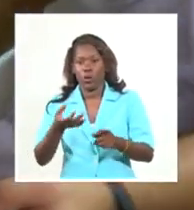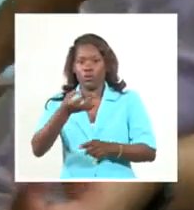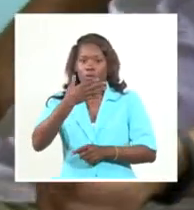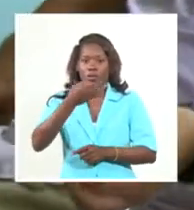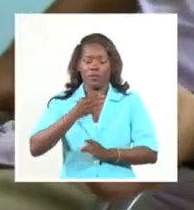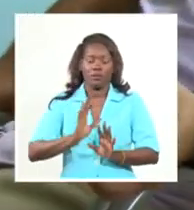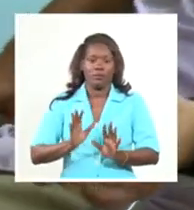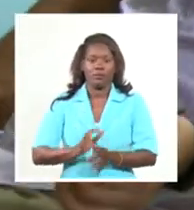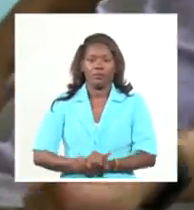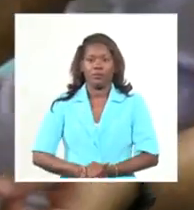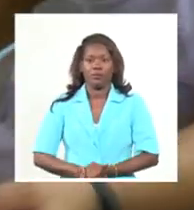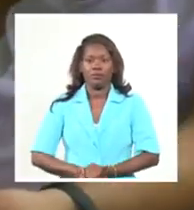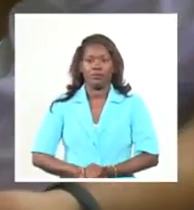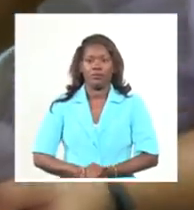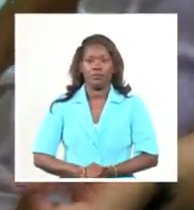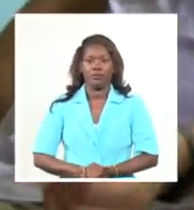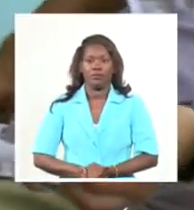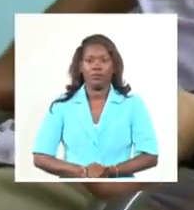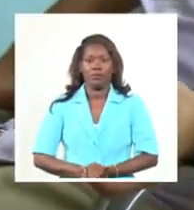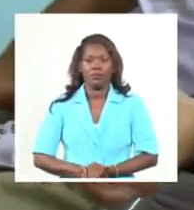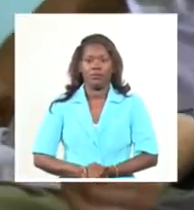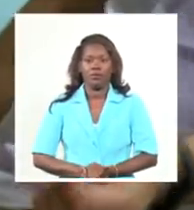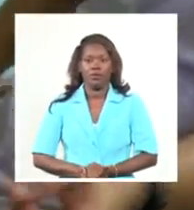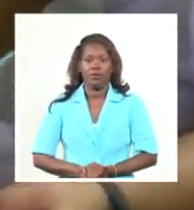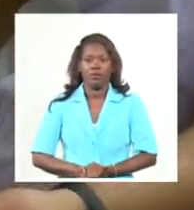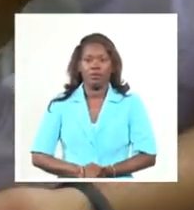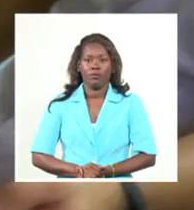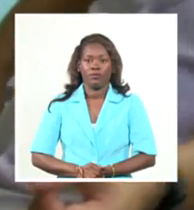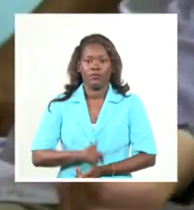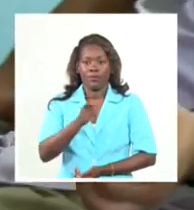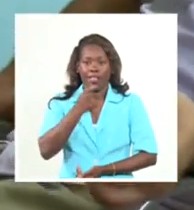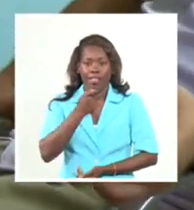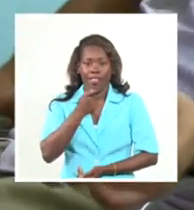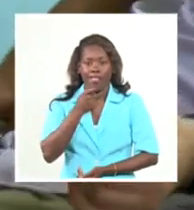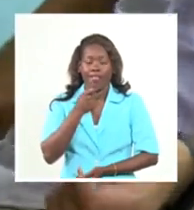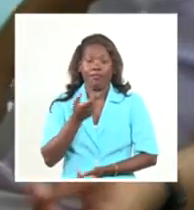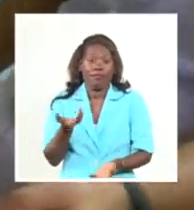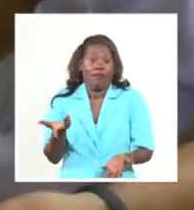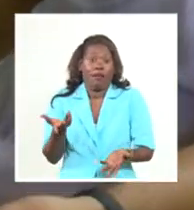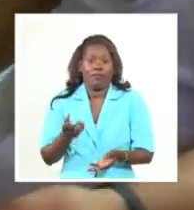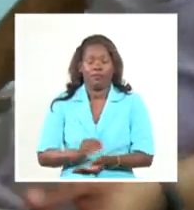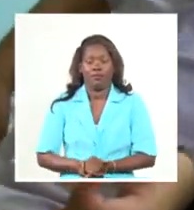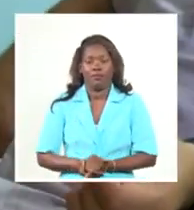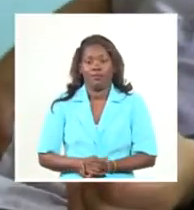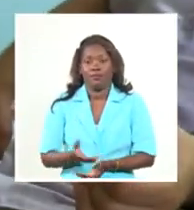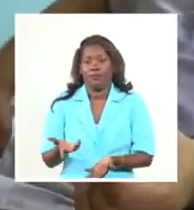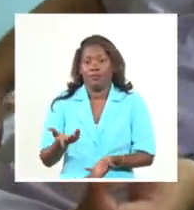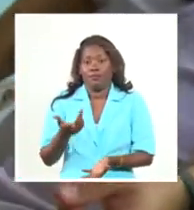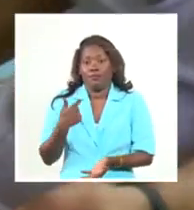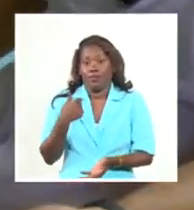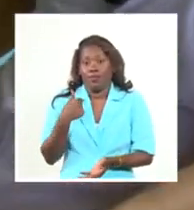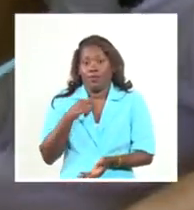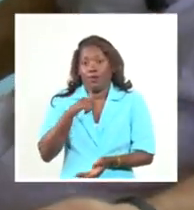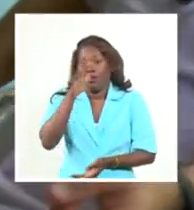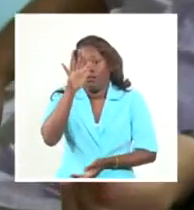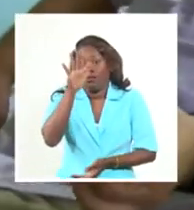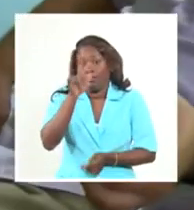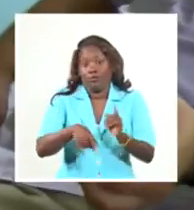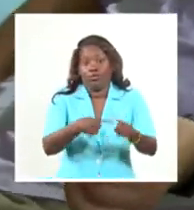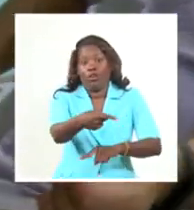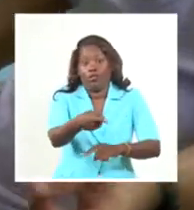¿Te da risa ahí cuando tú lo engañas de esa manera, te has reído? Claro, muchas veces. Es una manera de gustarme, es una manera de